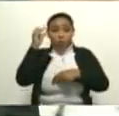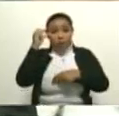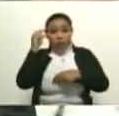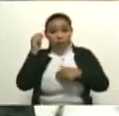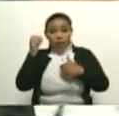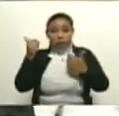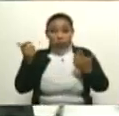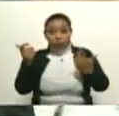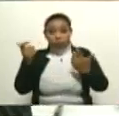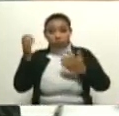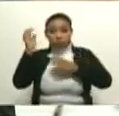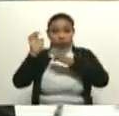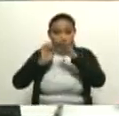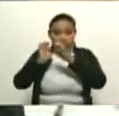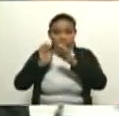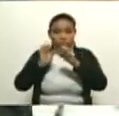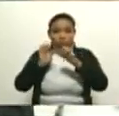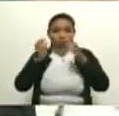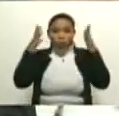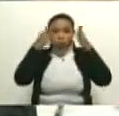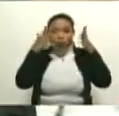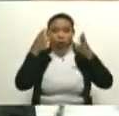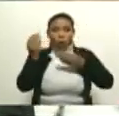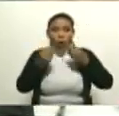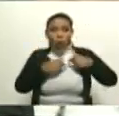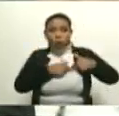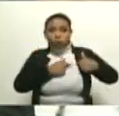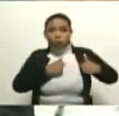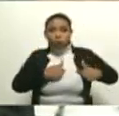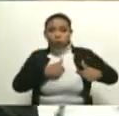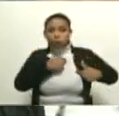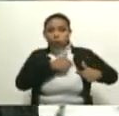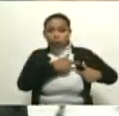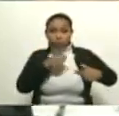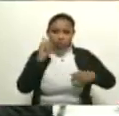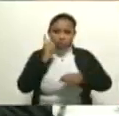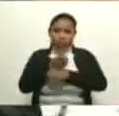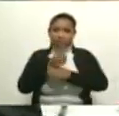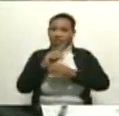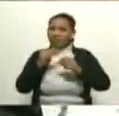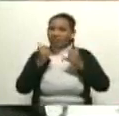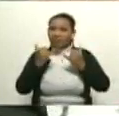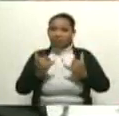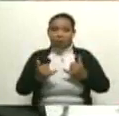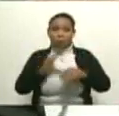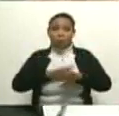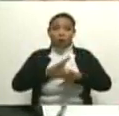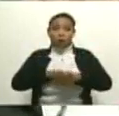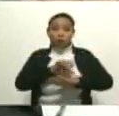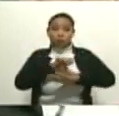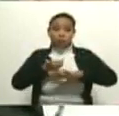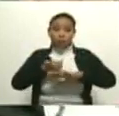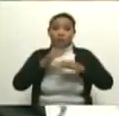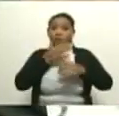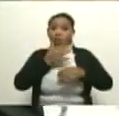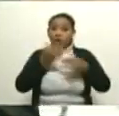de que le recomienden usar el marca paso, eso debiera ser inmediato, porque si la operación es sencilla,